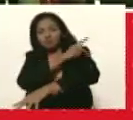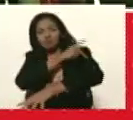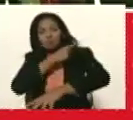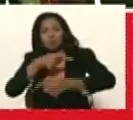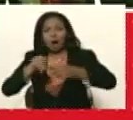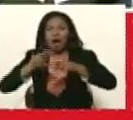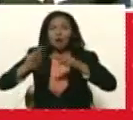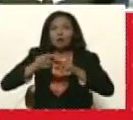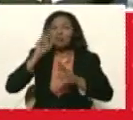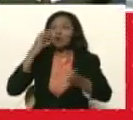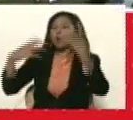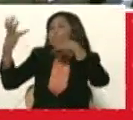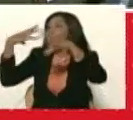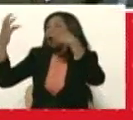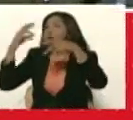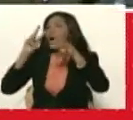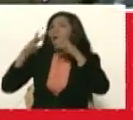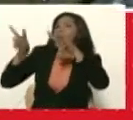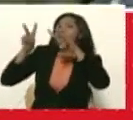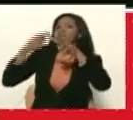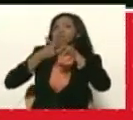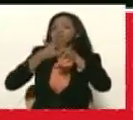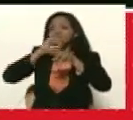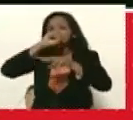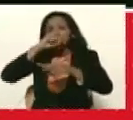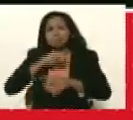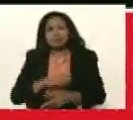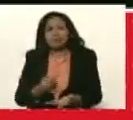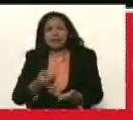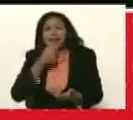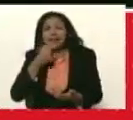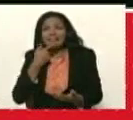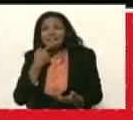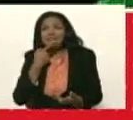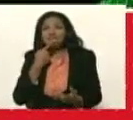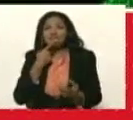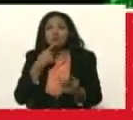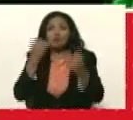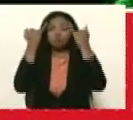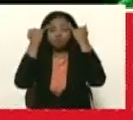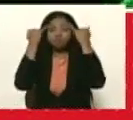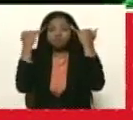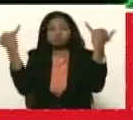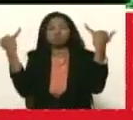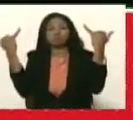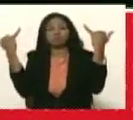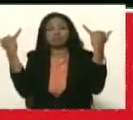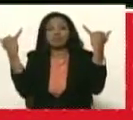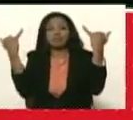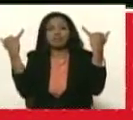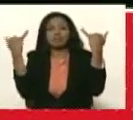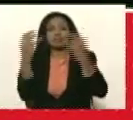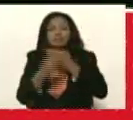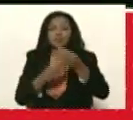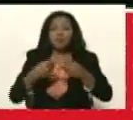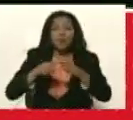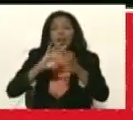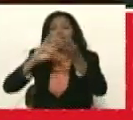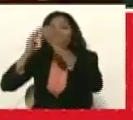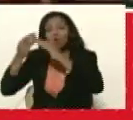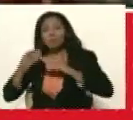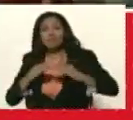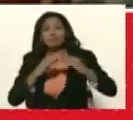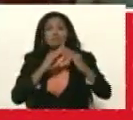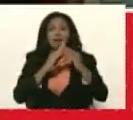una belleza vale con creatividad y las comunidades del sur